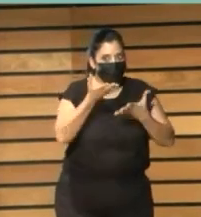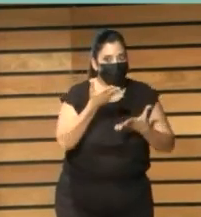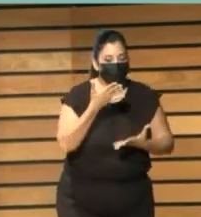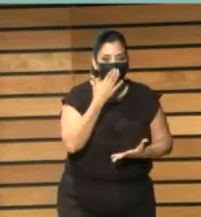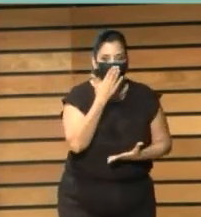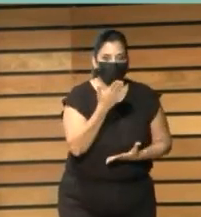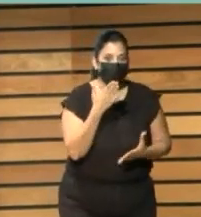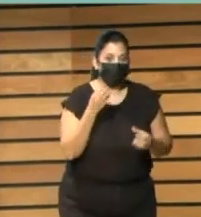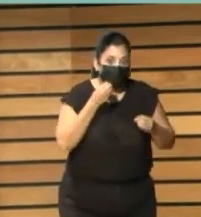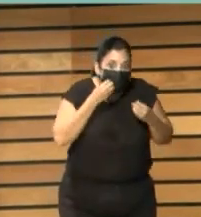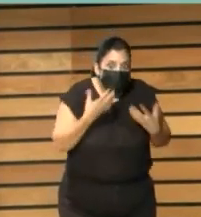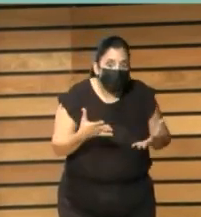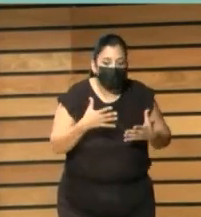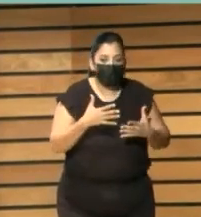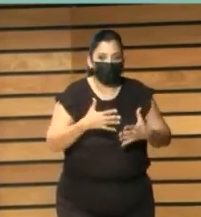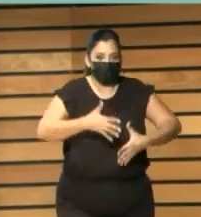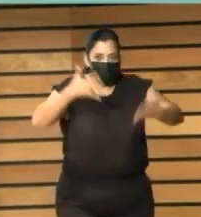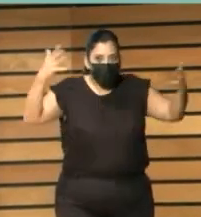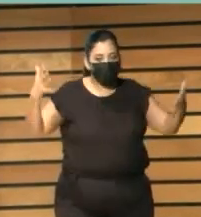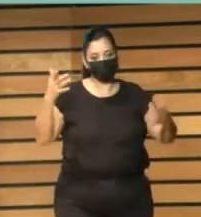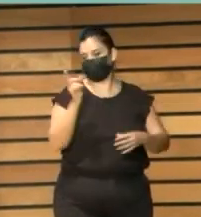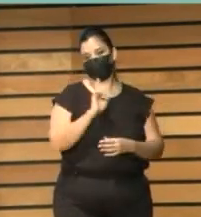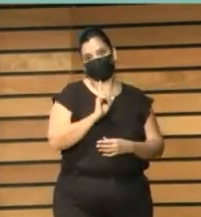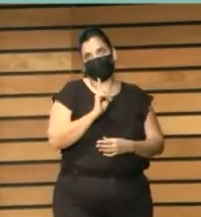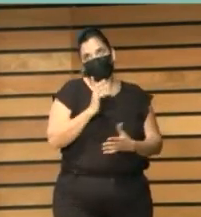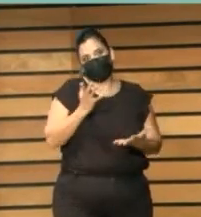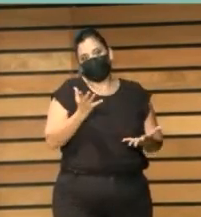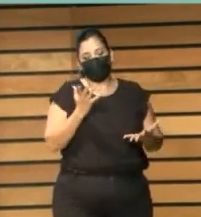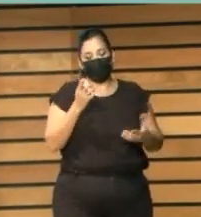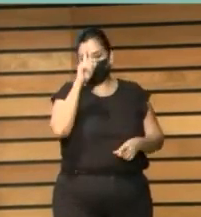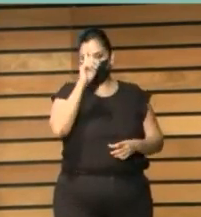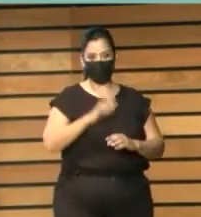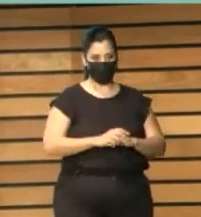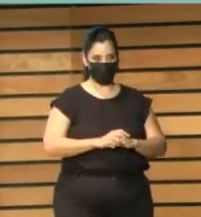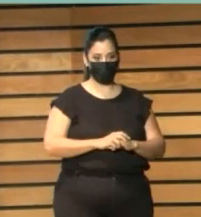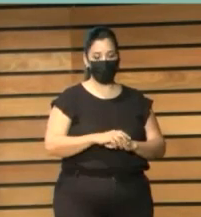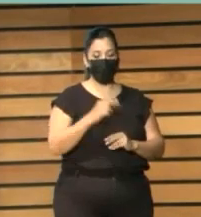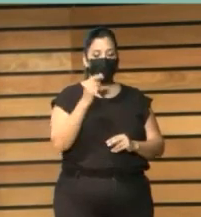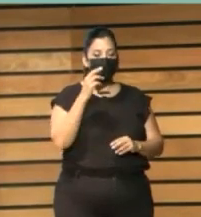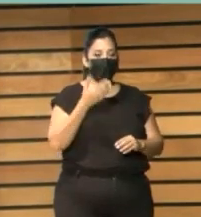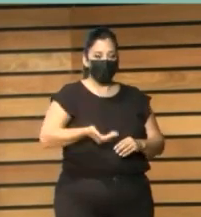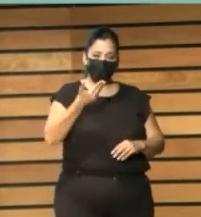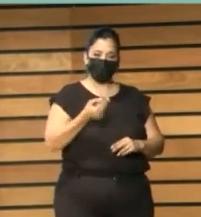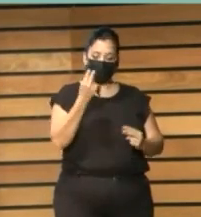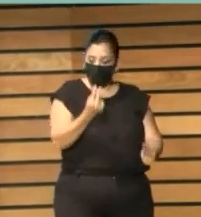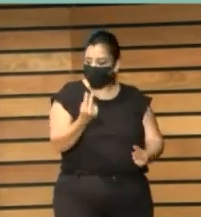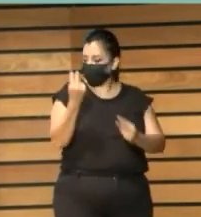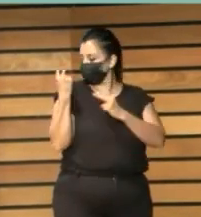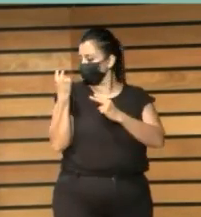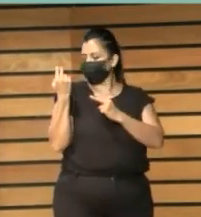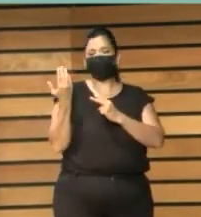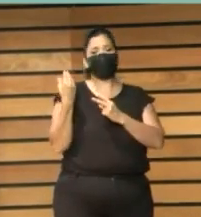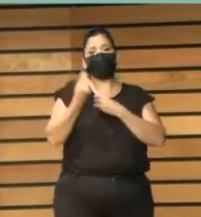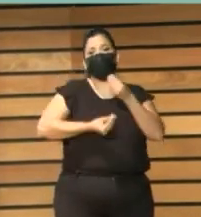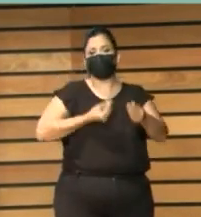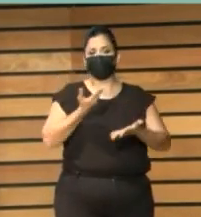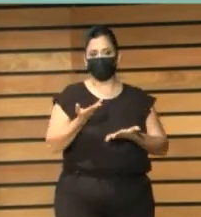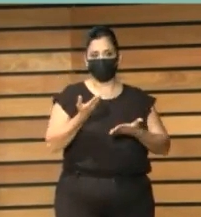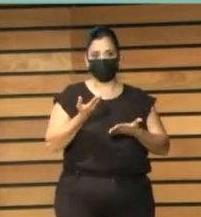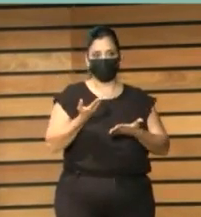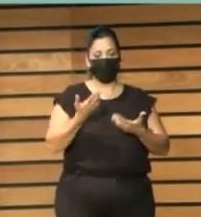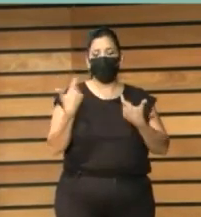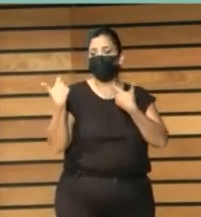lo mejor es mirar al pasado y ver qué es lo que se ha hecho. ¿Qué comunidades